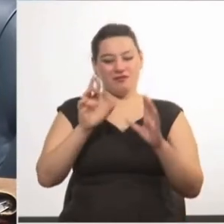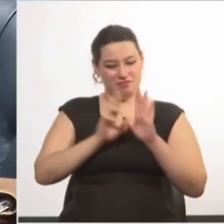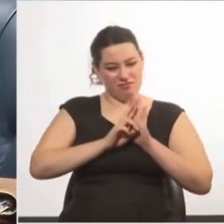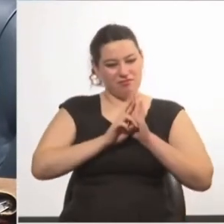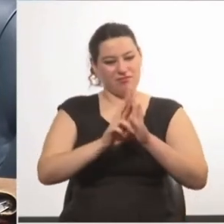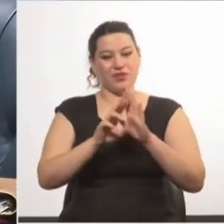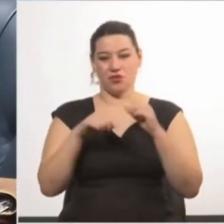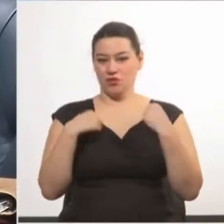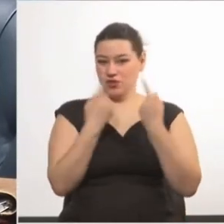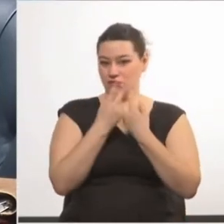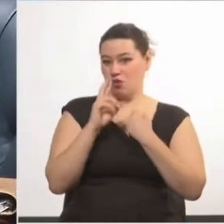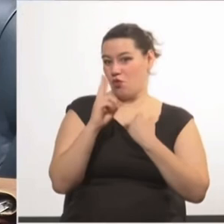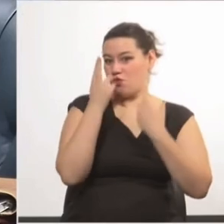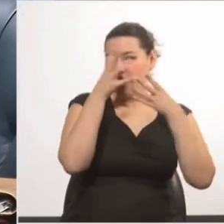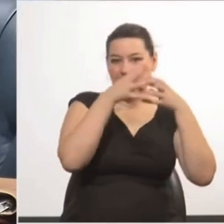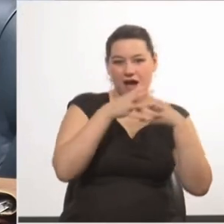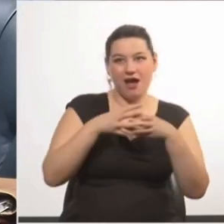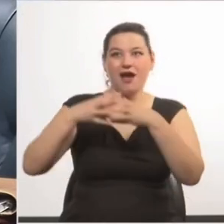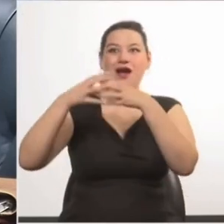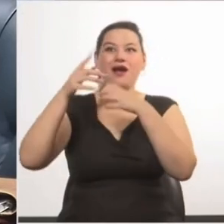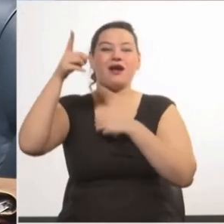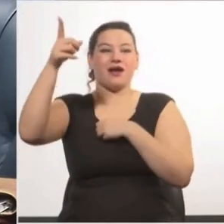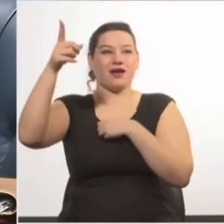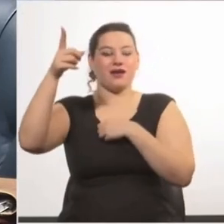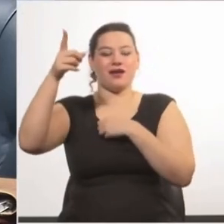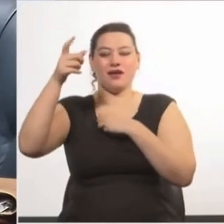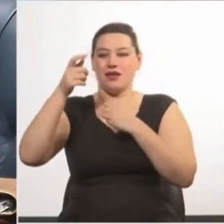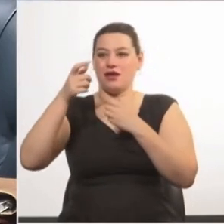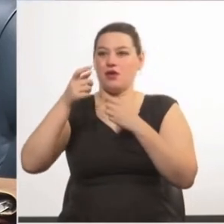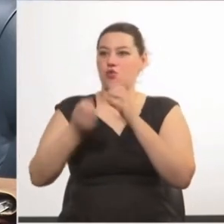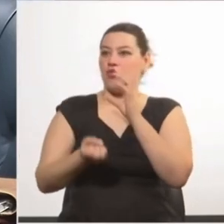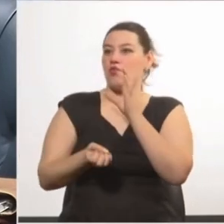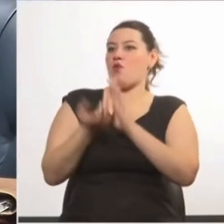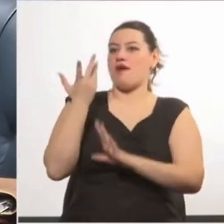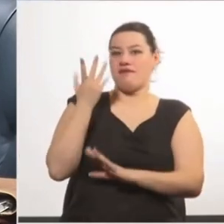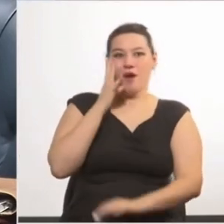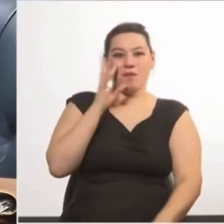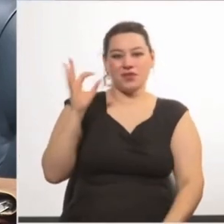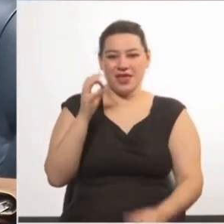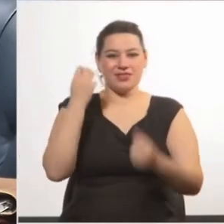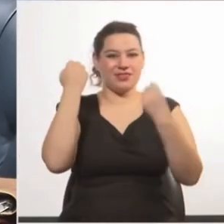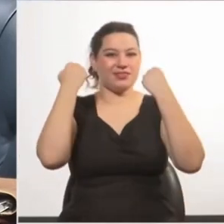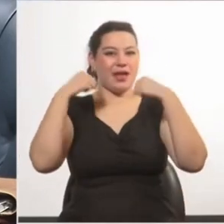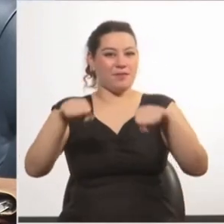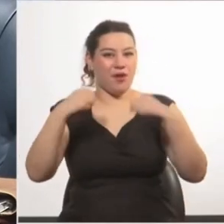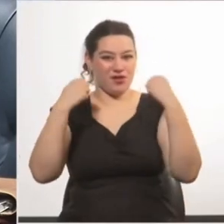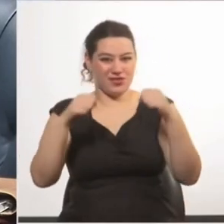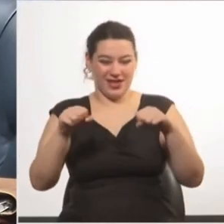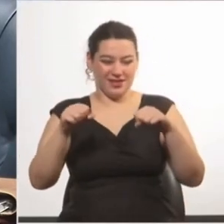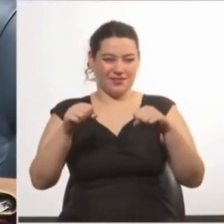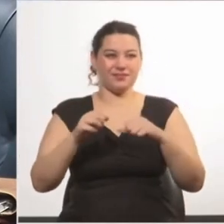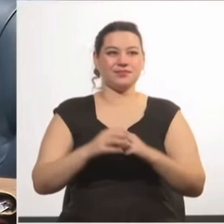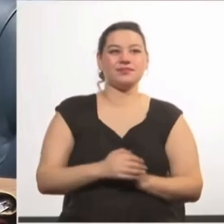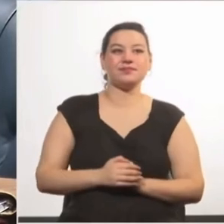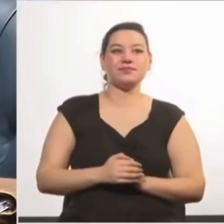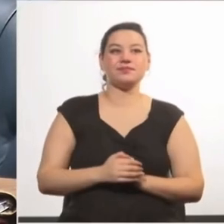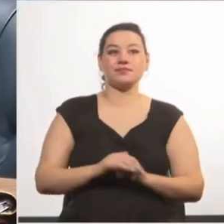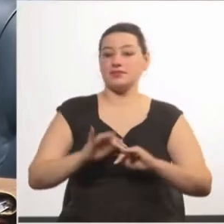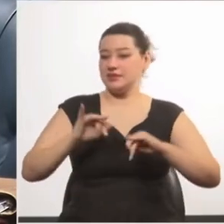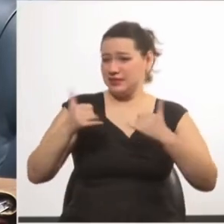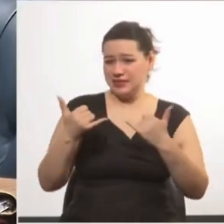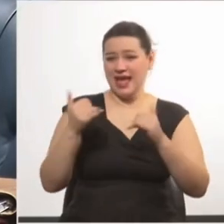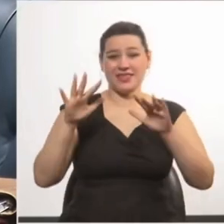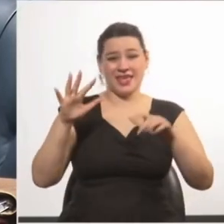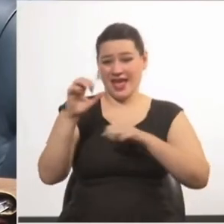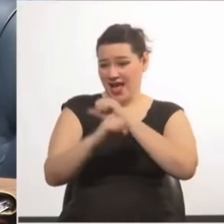de nuestro país, que abrieron un camino relevante para el deporte local. Ha pasado una